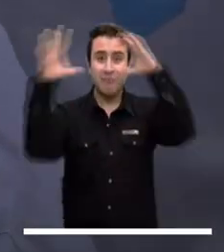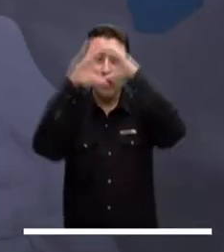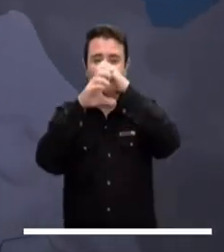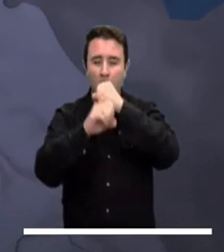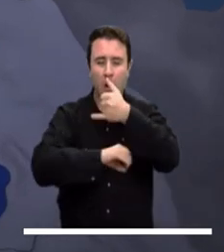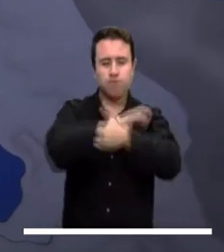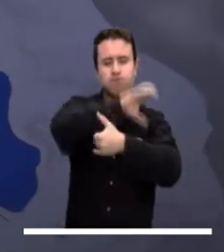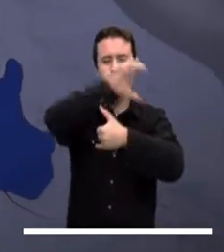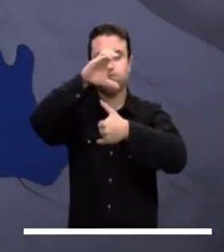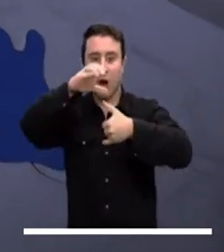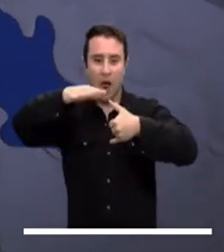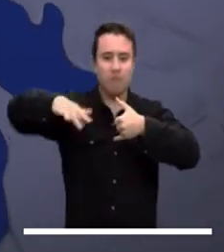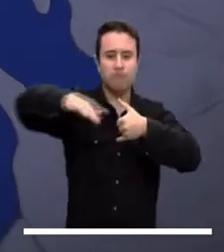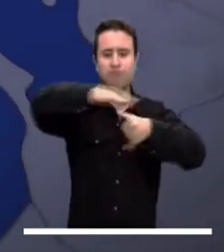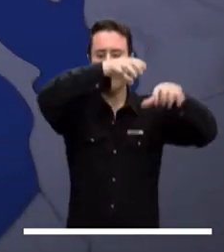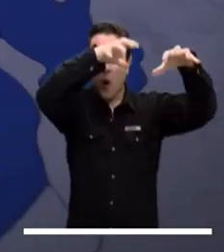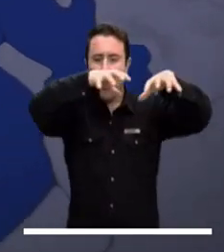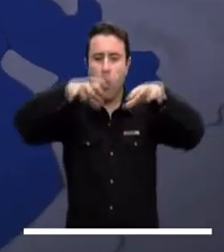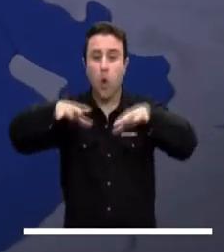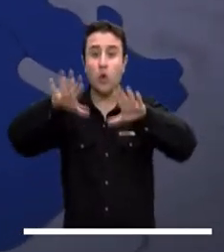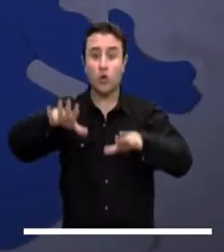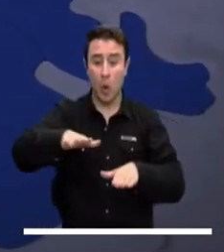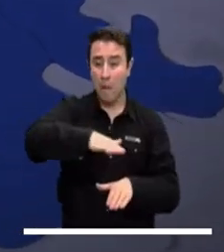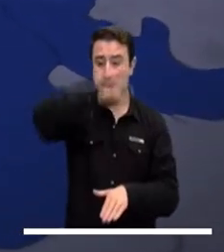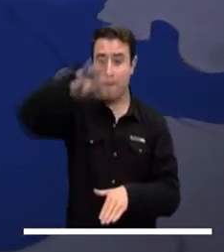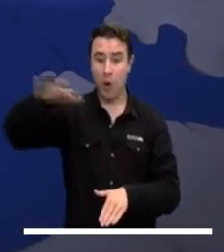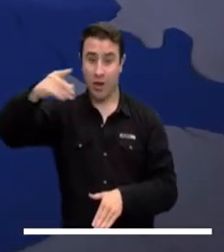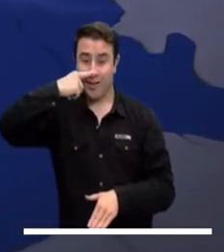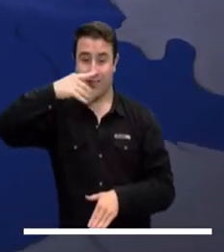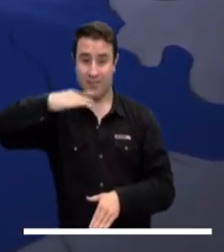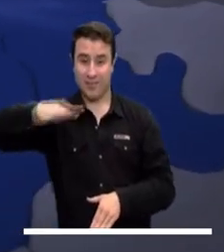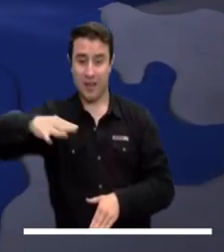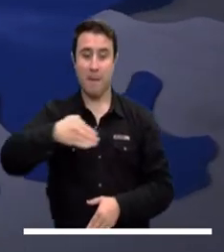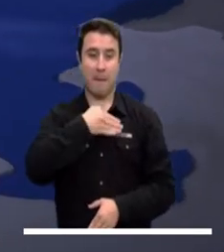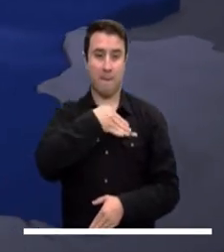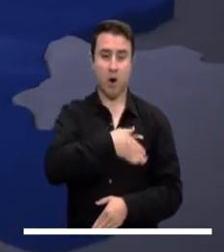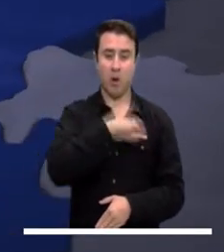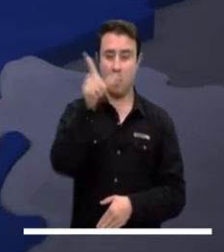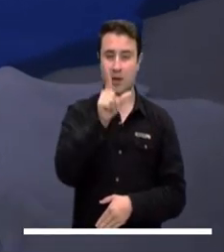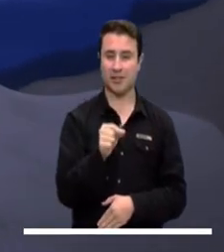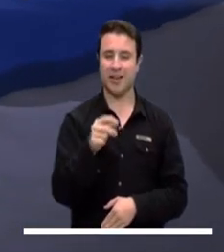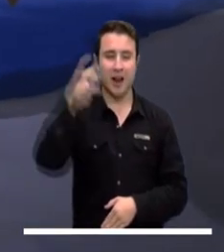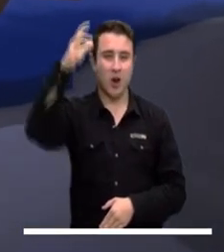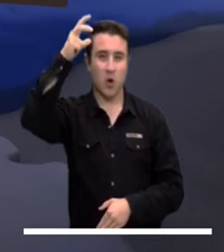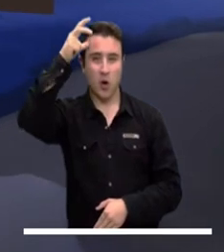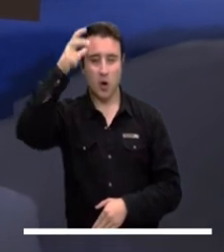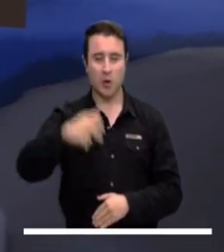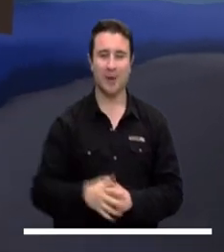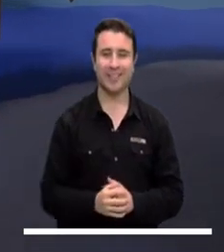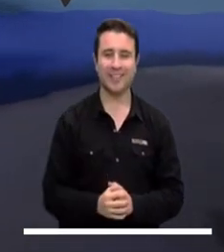promete lluvias en amplios sectores, entre ellos la Sierra Nevada de Santa Marta, Bolívar, Cesar y Córdoba.